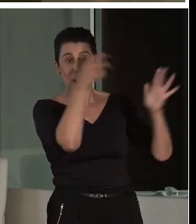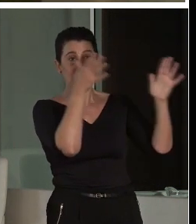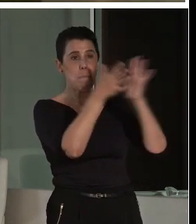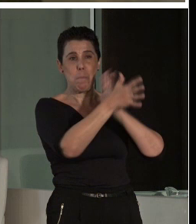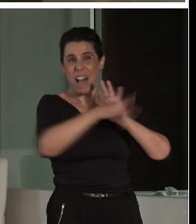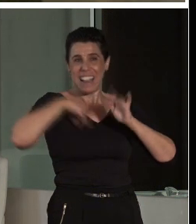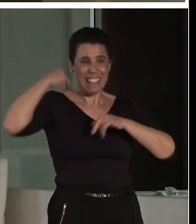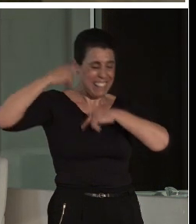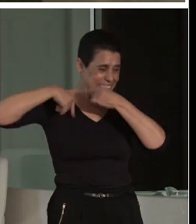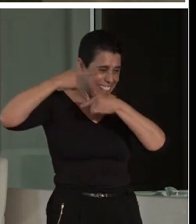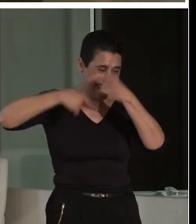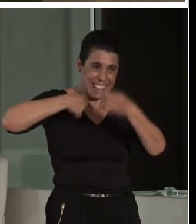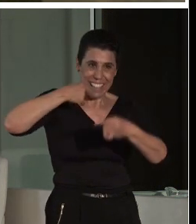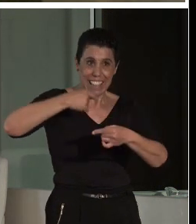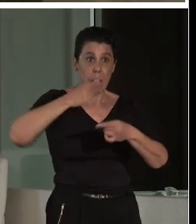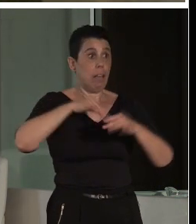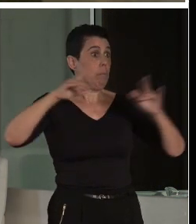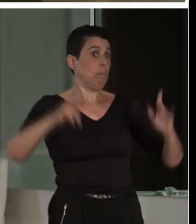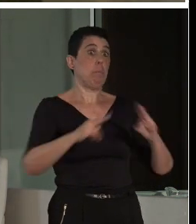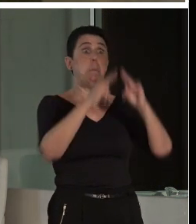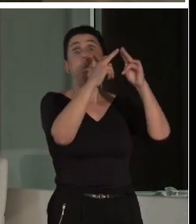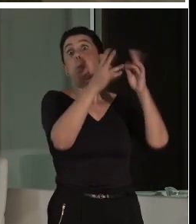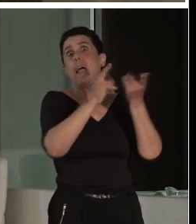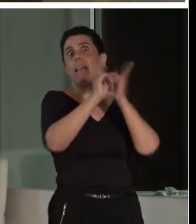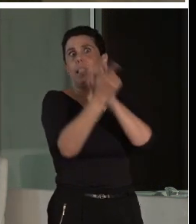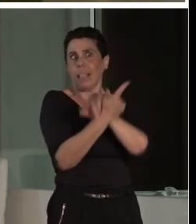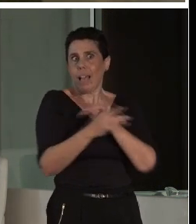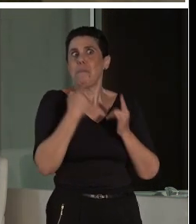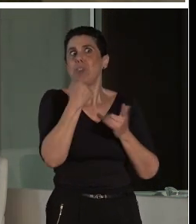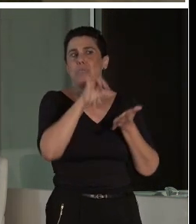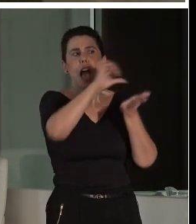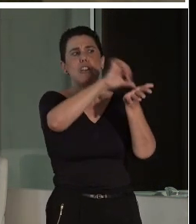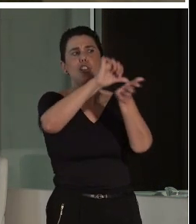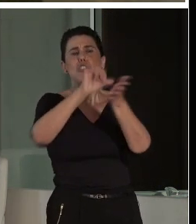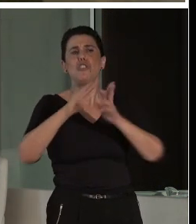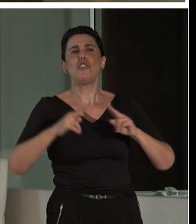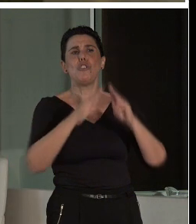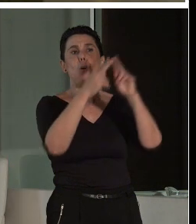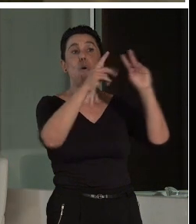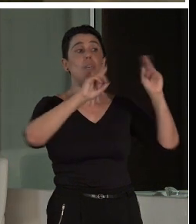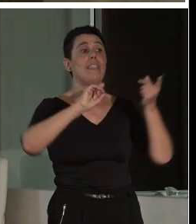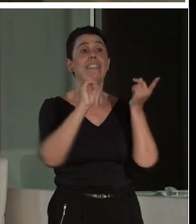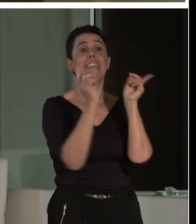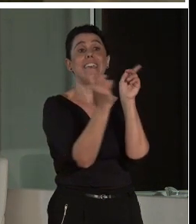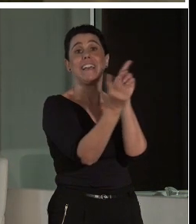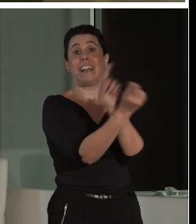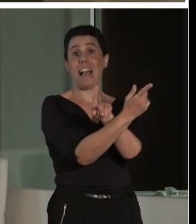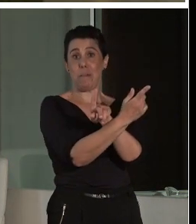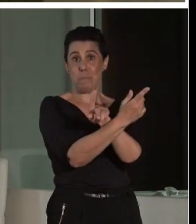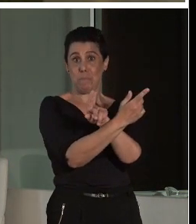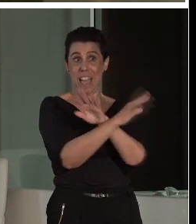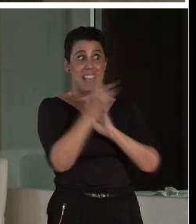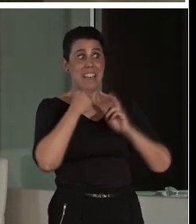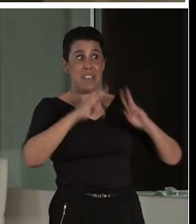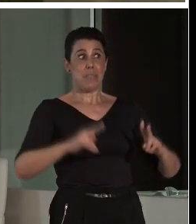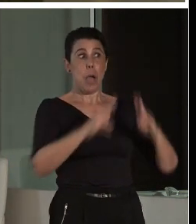ciudad cambia. París ya no es más París porque una ciudad cambia mucho más rápido que el corazón de un mortal.